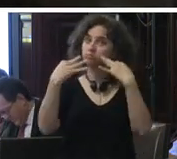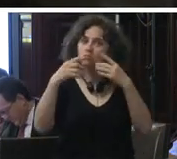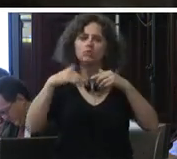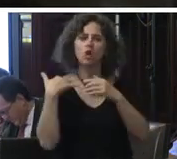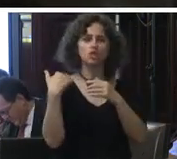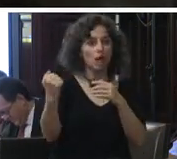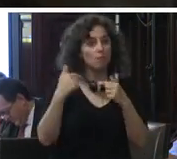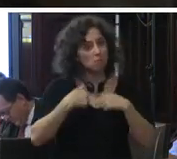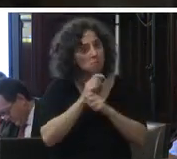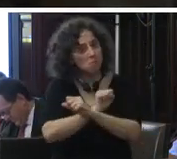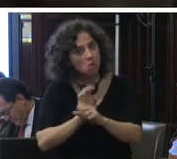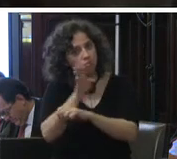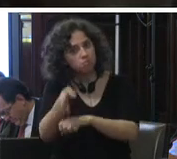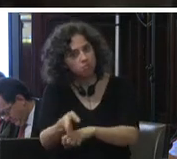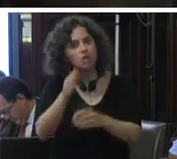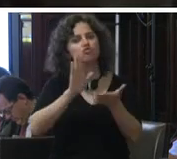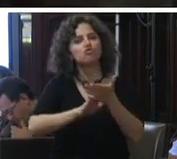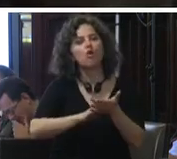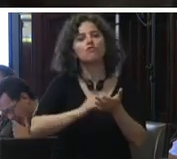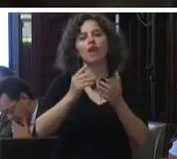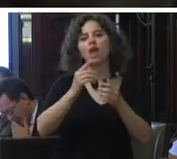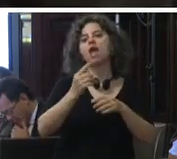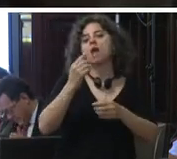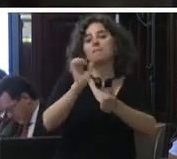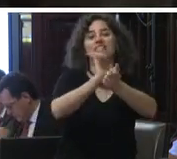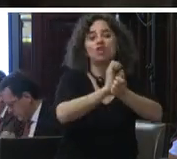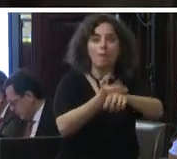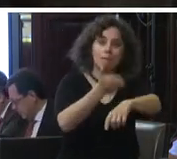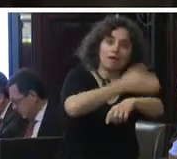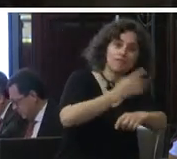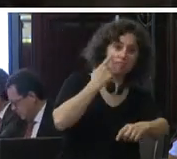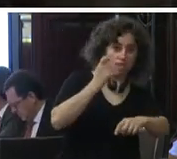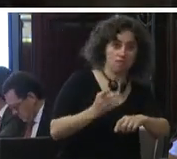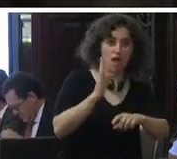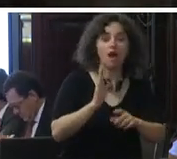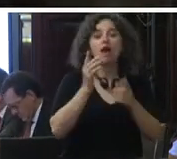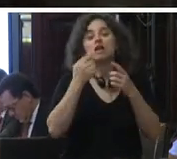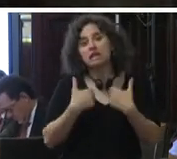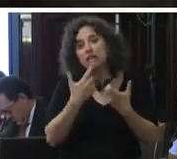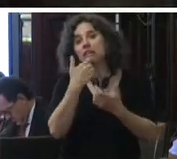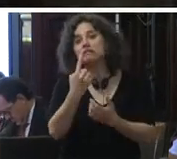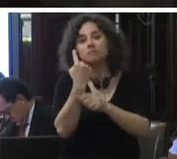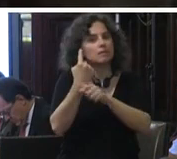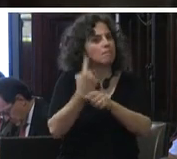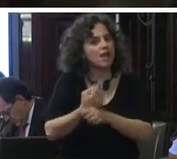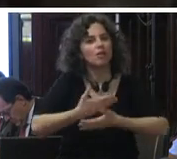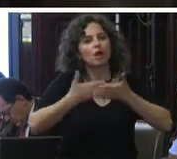convocado relativa al tema de la previsión preventiva quisiera destacar para empezar que el estado mexicano